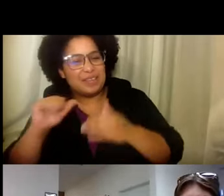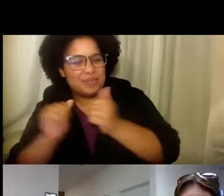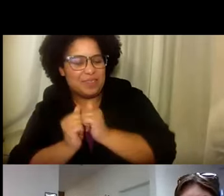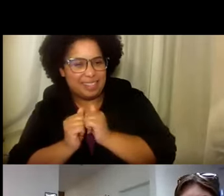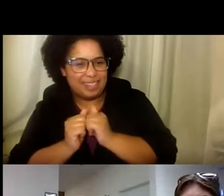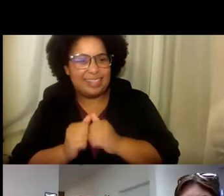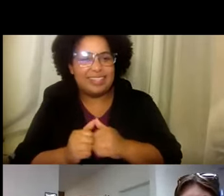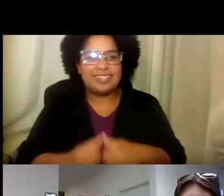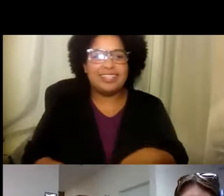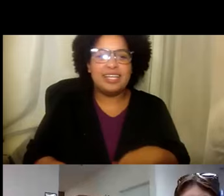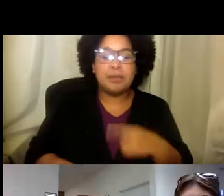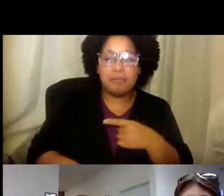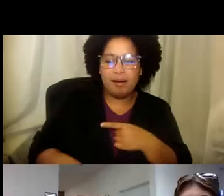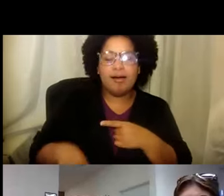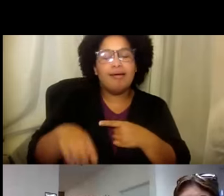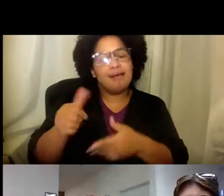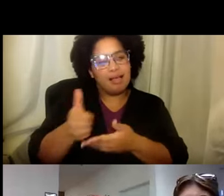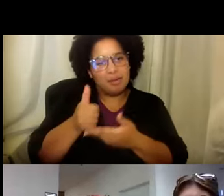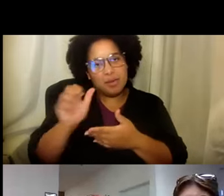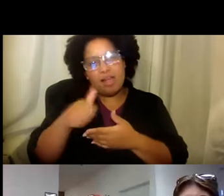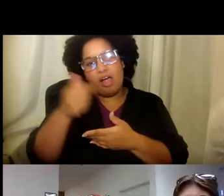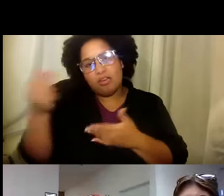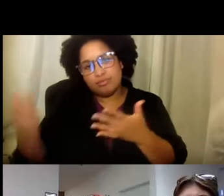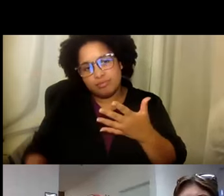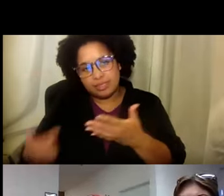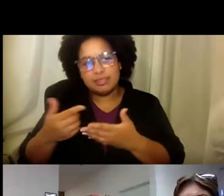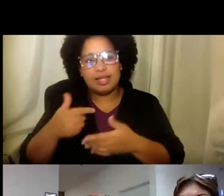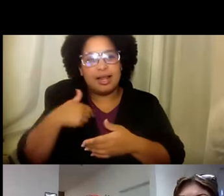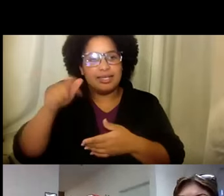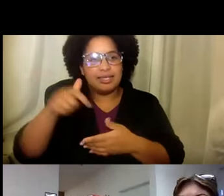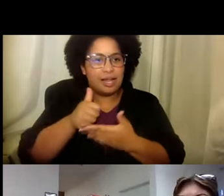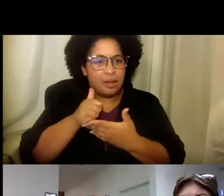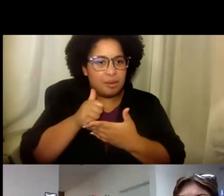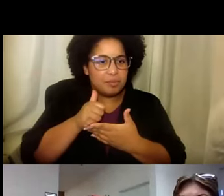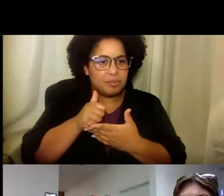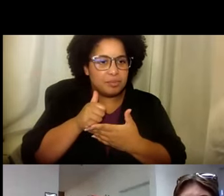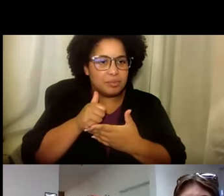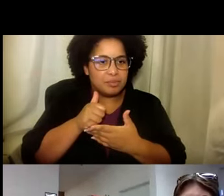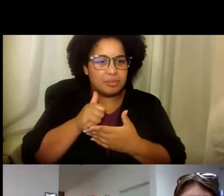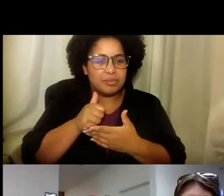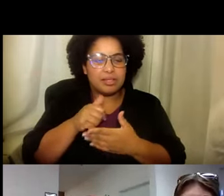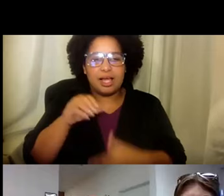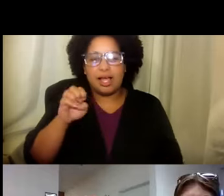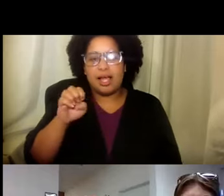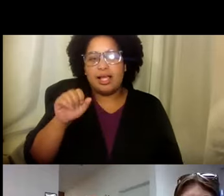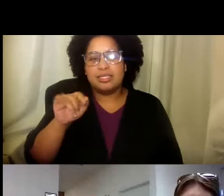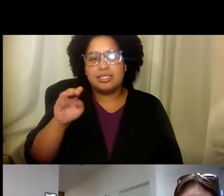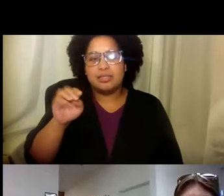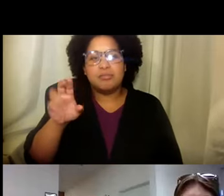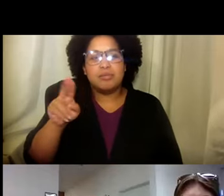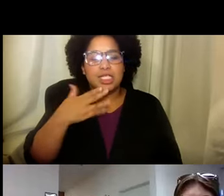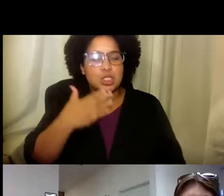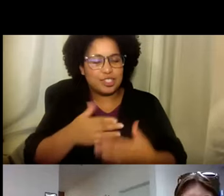Fue otro miembro del departamento personal. Pero él me ha ayudado también con otras cosas. ¿Verdad? En otras áreas en las cuales he necesitado ayuda. Y Esteban.